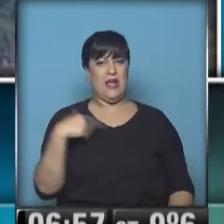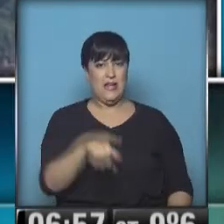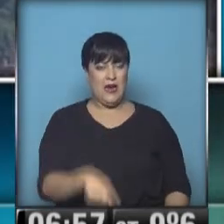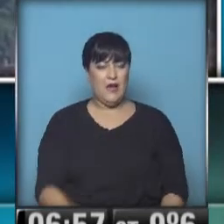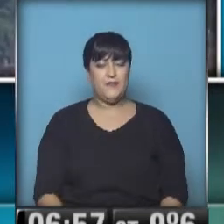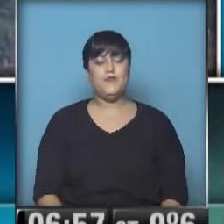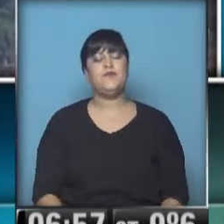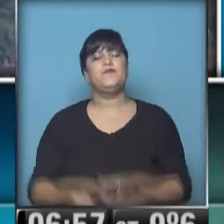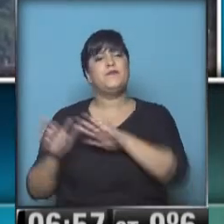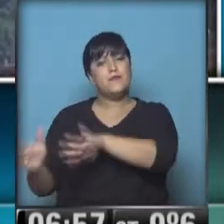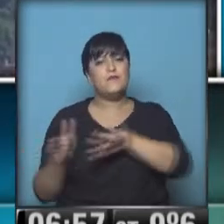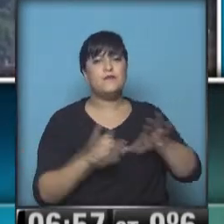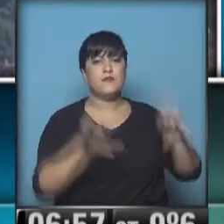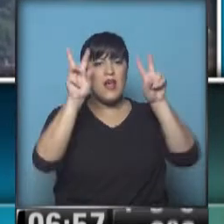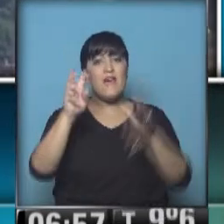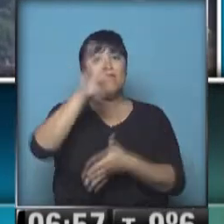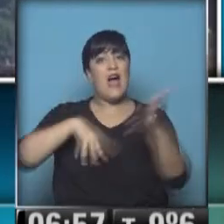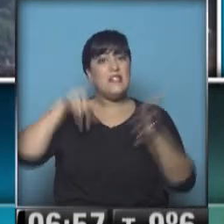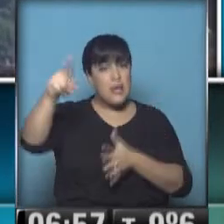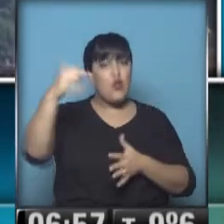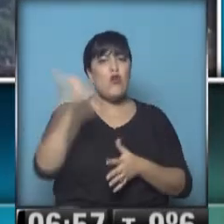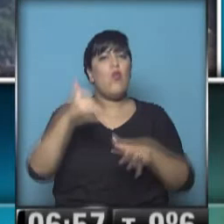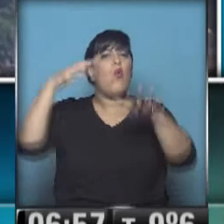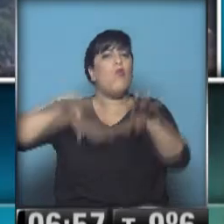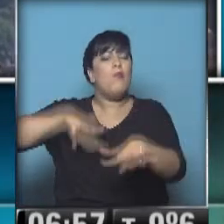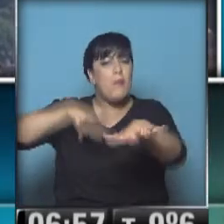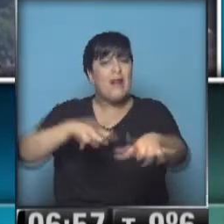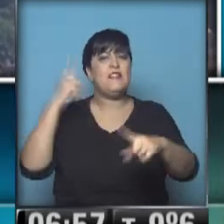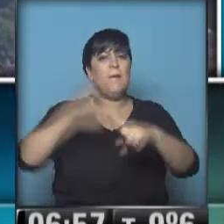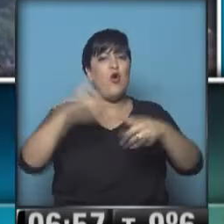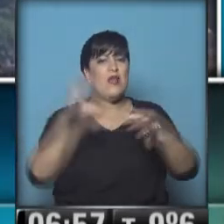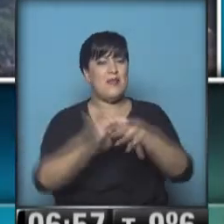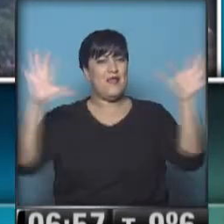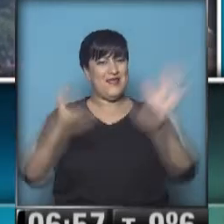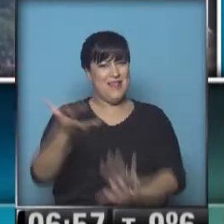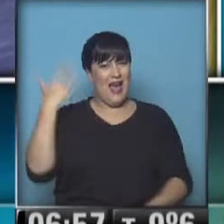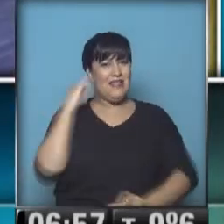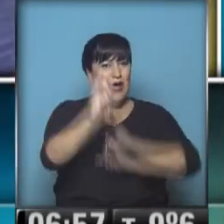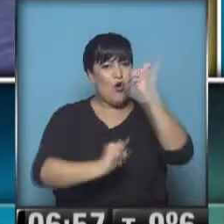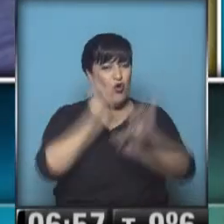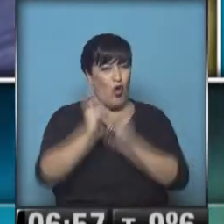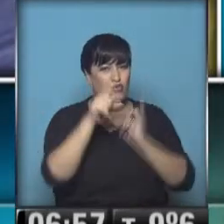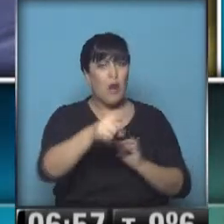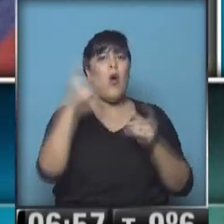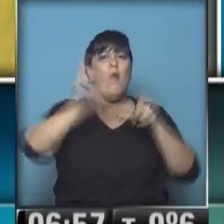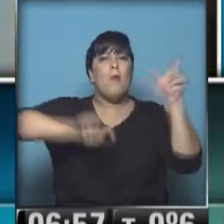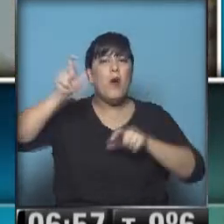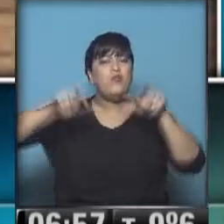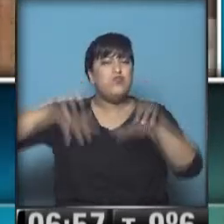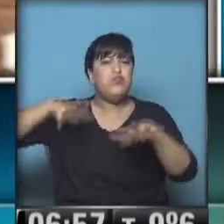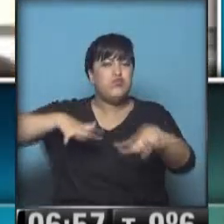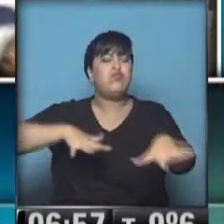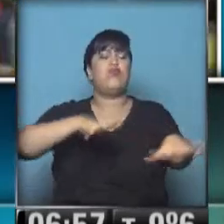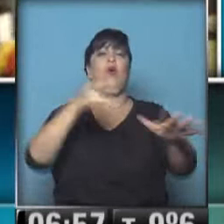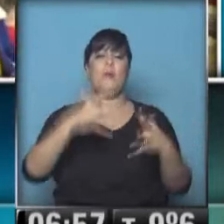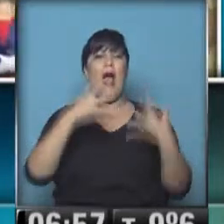Otro de los temas, Barcelona, marcha por la independencia. anticipábamos. Una multitud salió a las calles para